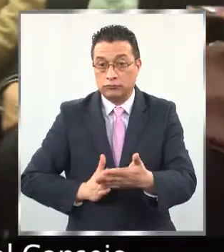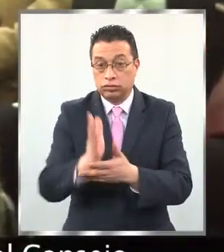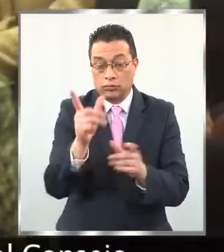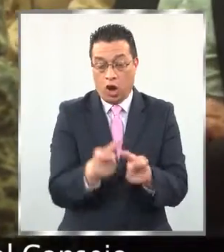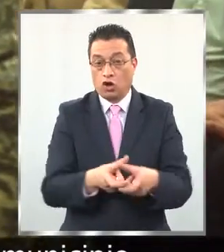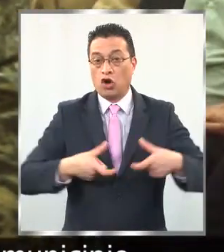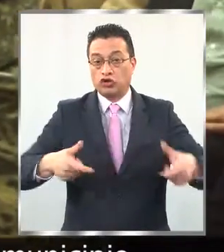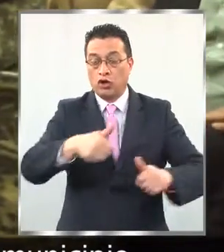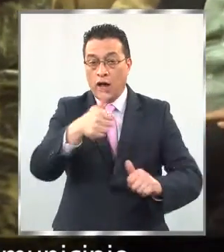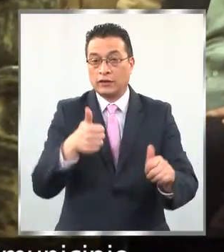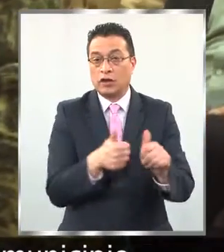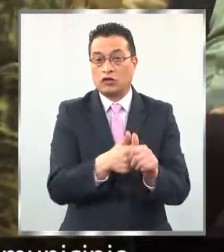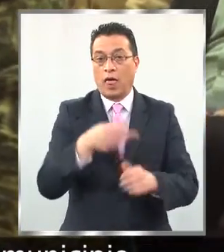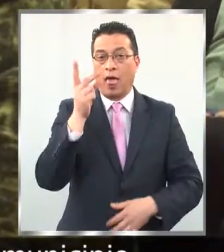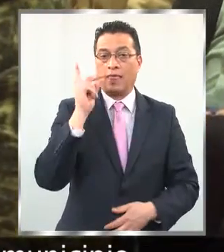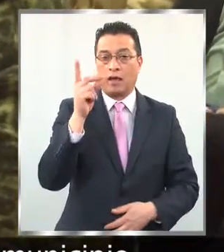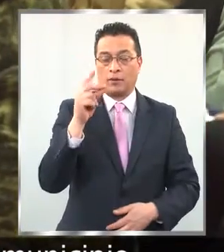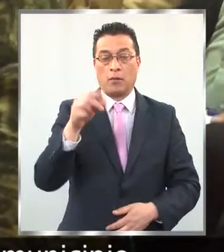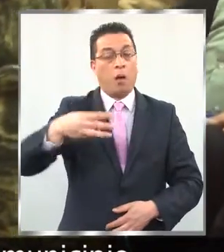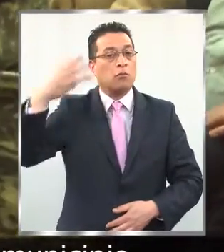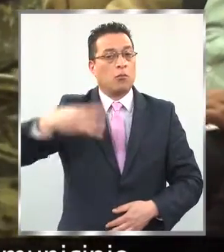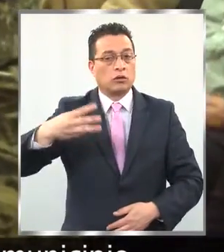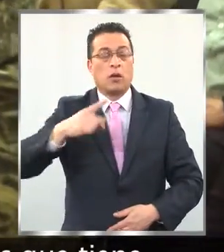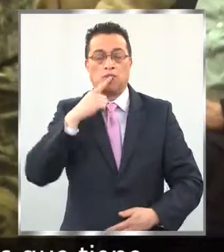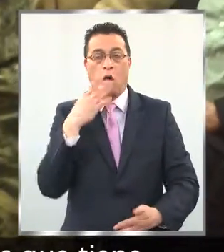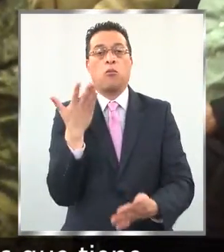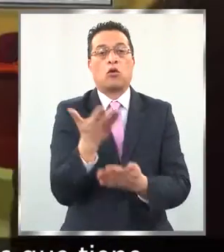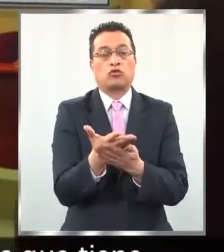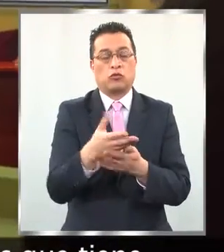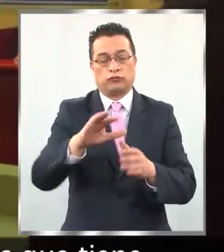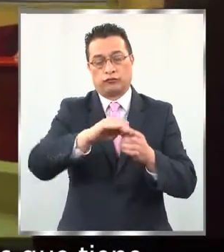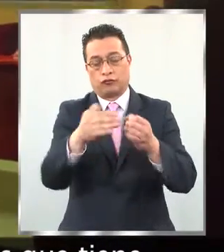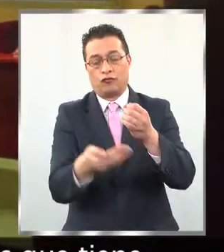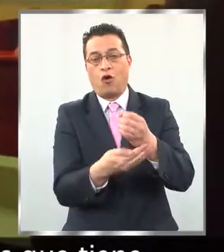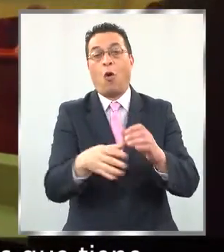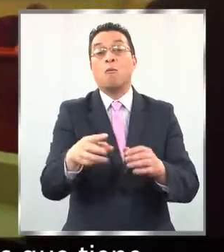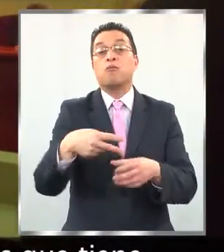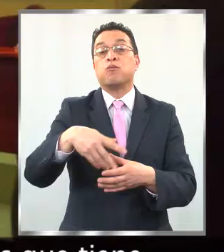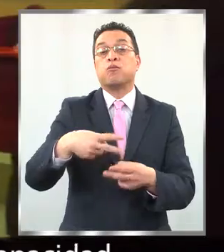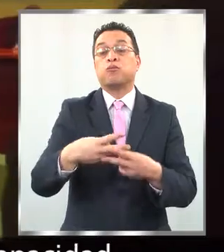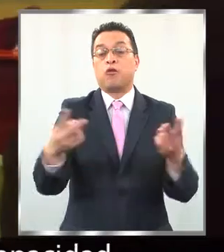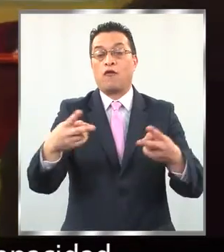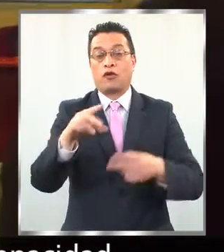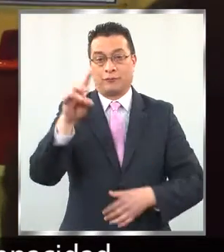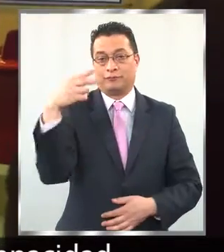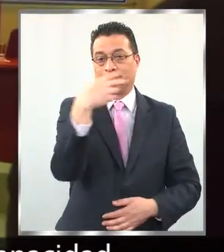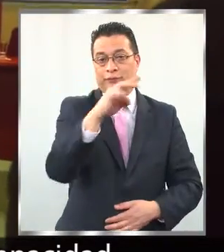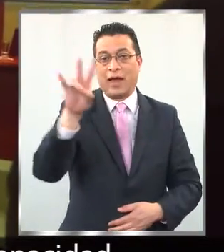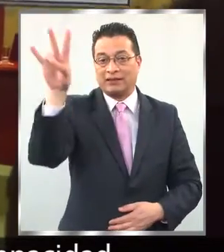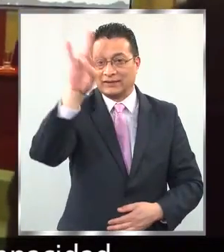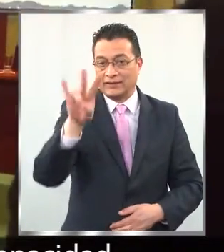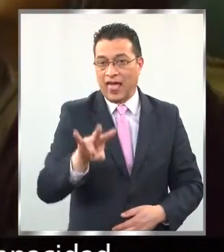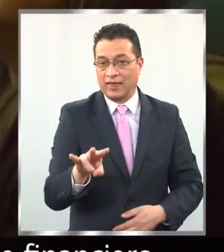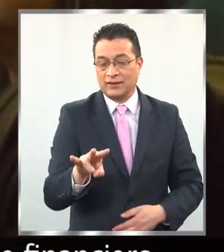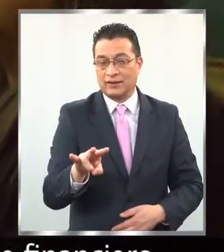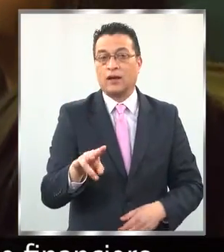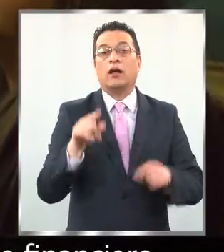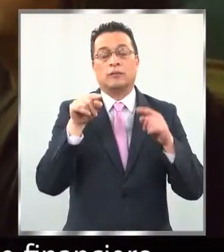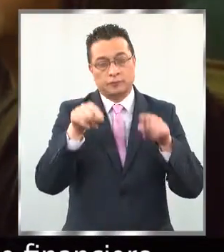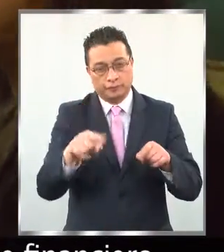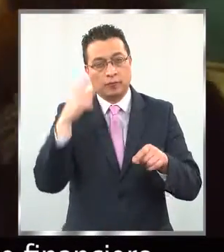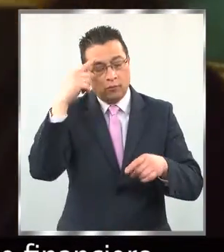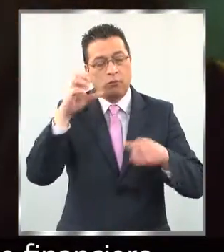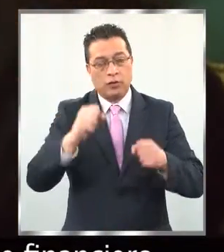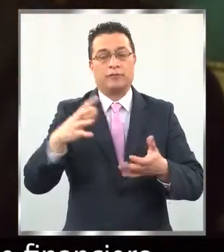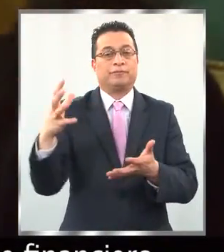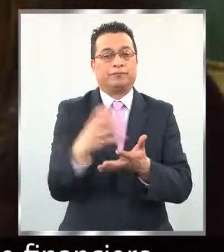oficial del Consejo Asesor para la Discapacidad, el municipio postuló a los concursos públicos que tiene el Servicio Nacional de la Discapacidad, Cenadis,